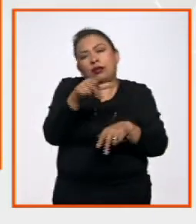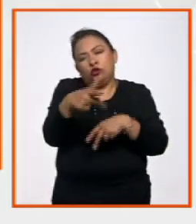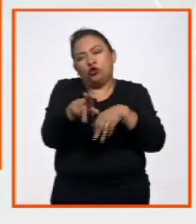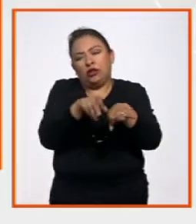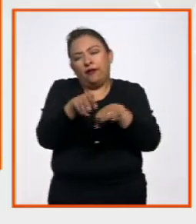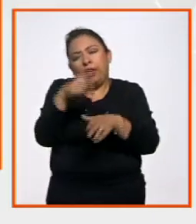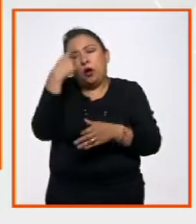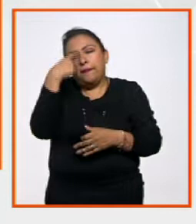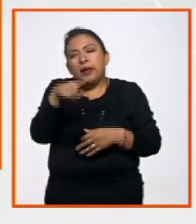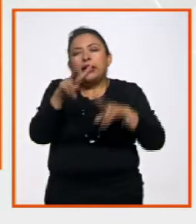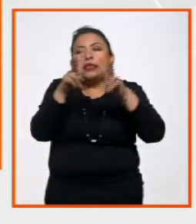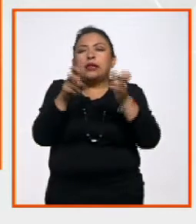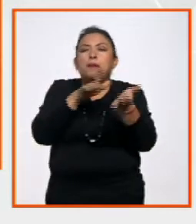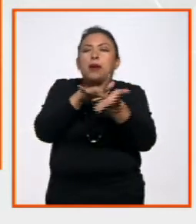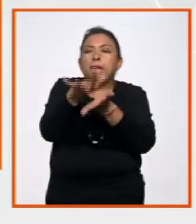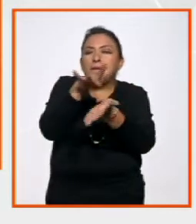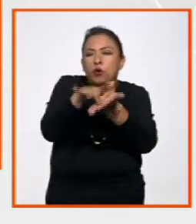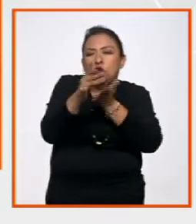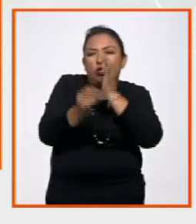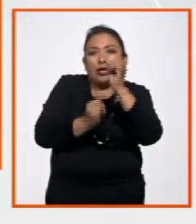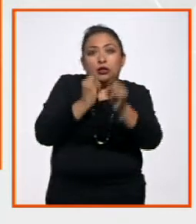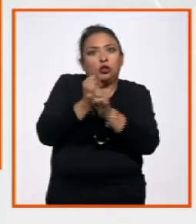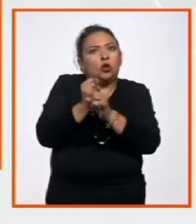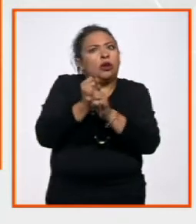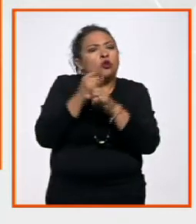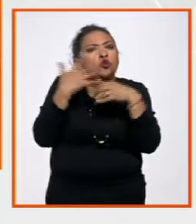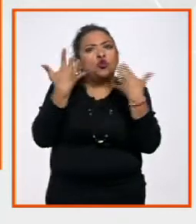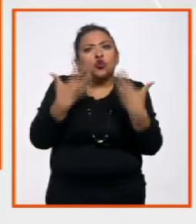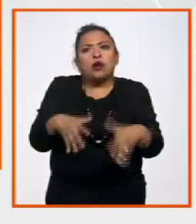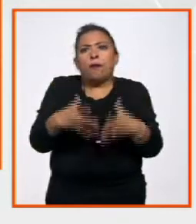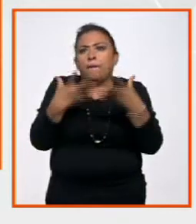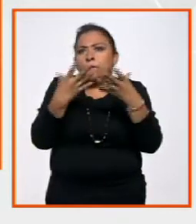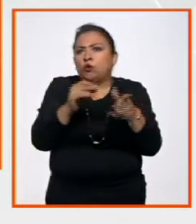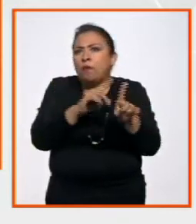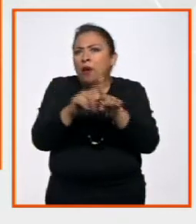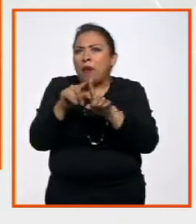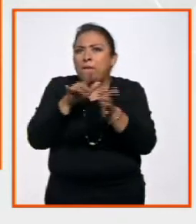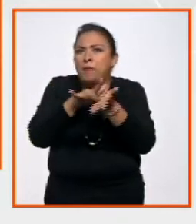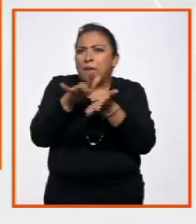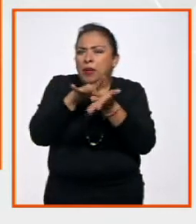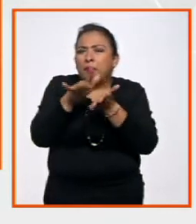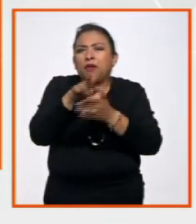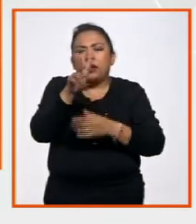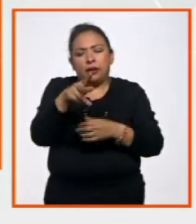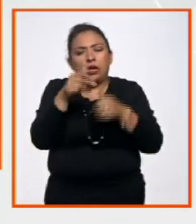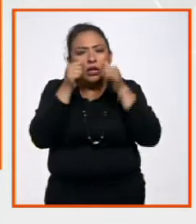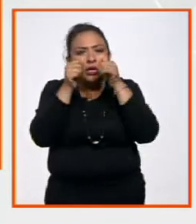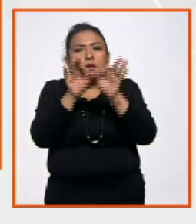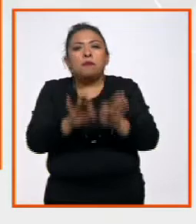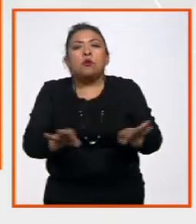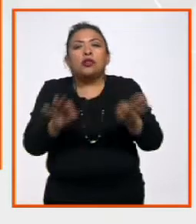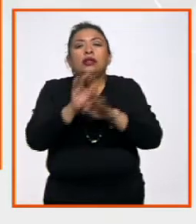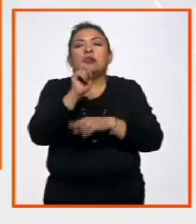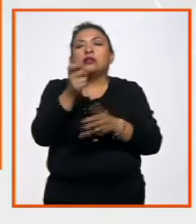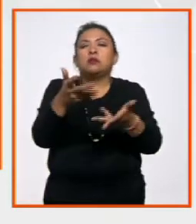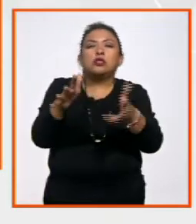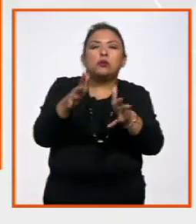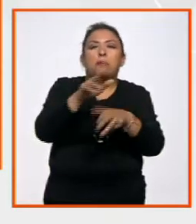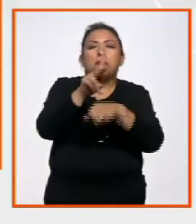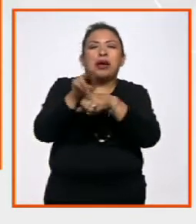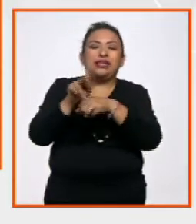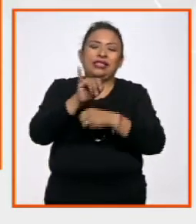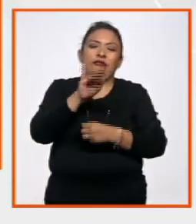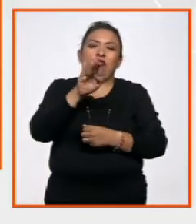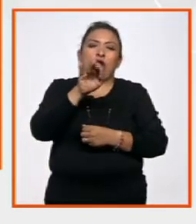trabajo para el tema de cooperación internacional es muy vasto. No hay que dejar de tomar en cuenta que alrededor de los países